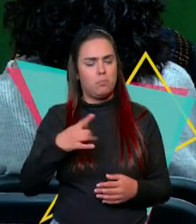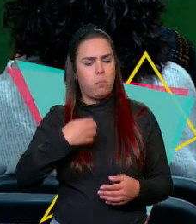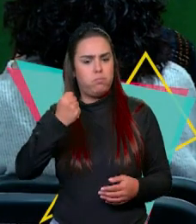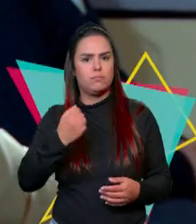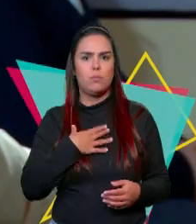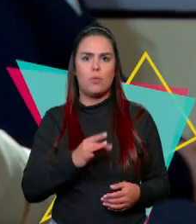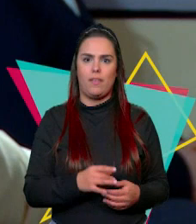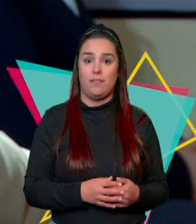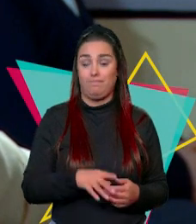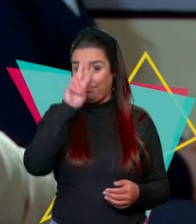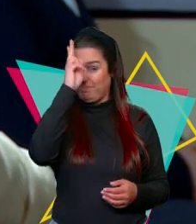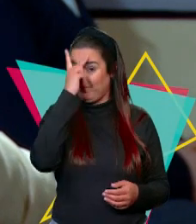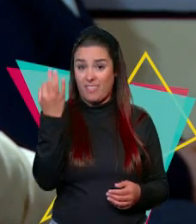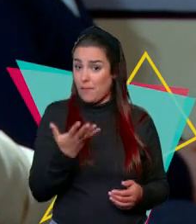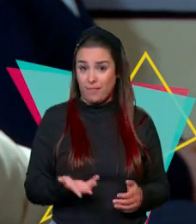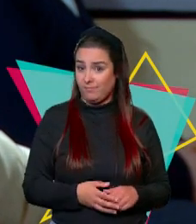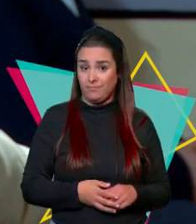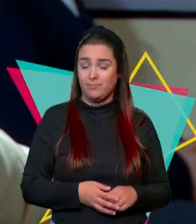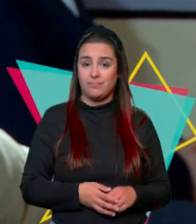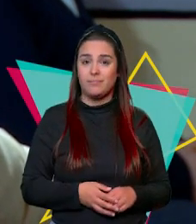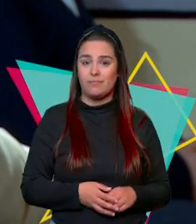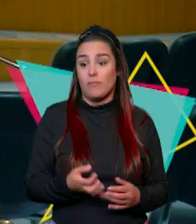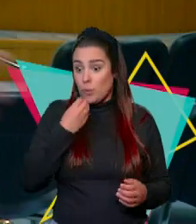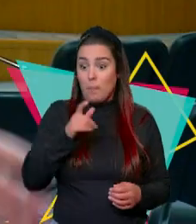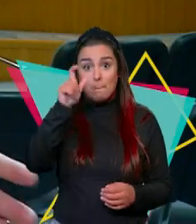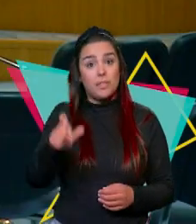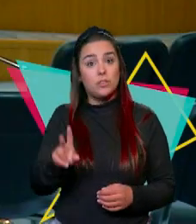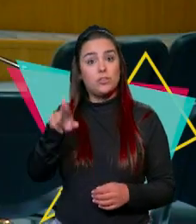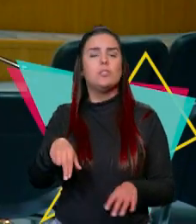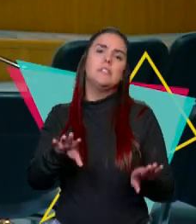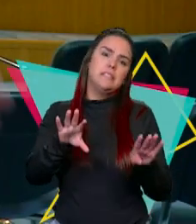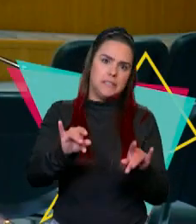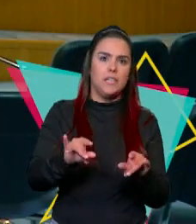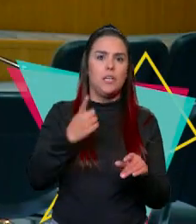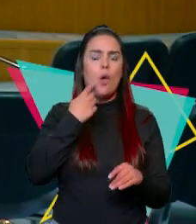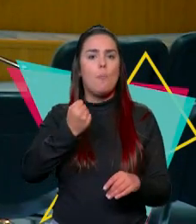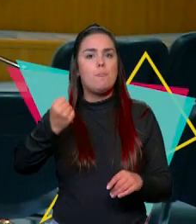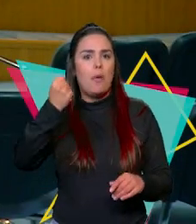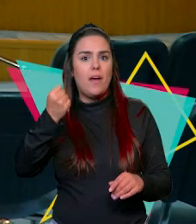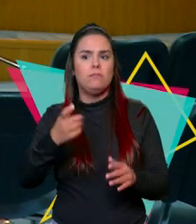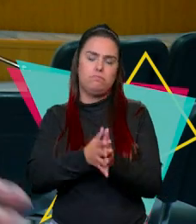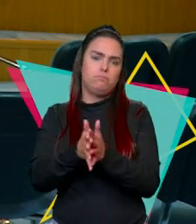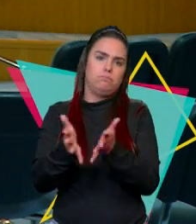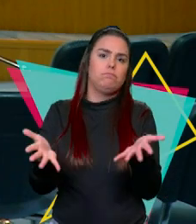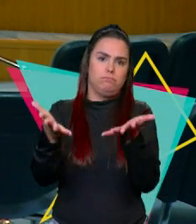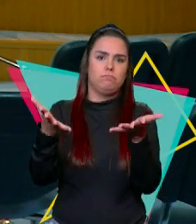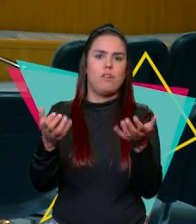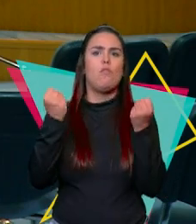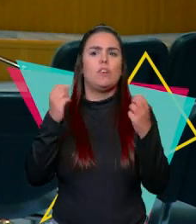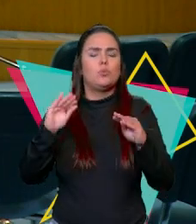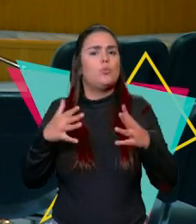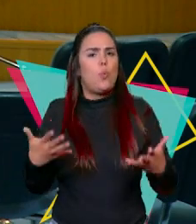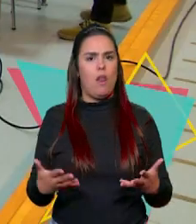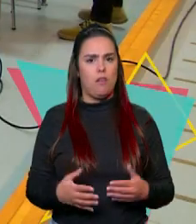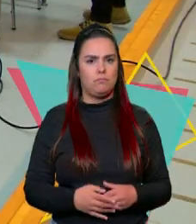¿cuál es su potencial? Entonces es cambiar ese chip. Es decir, bueno, son personas con unos poderes, vamos a potenciar sus poderes, sus